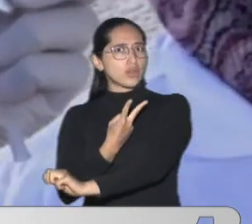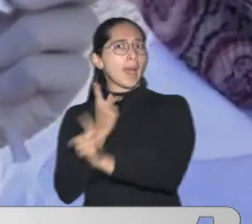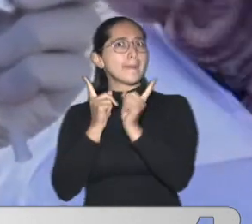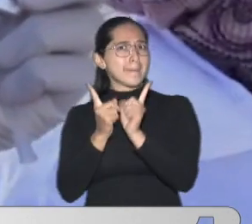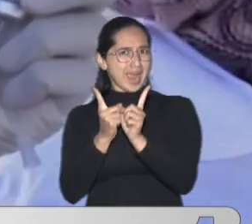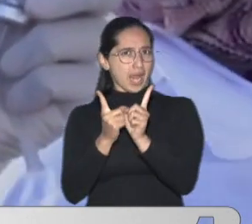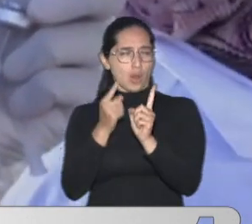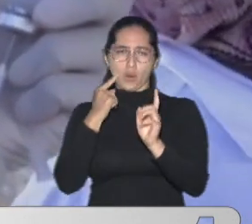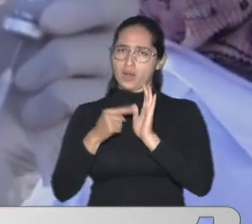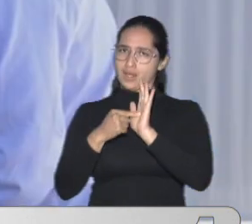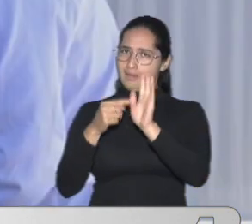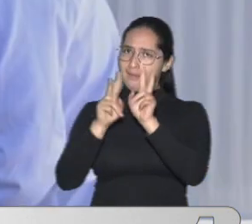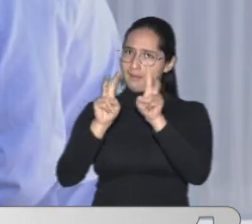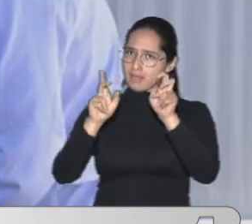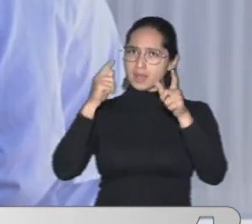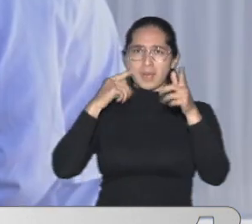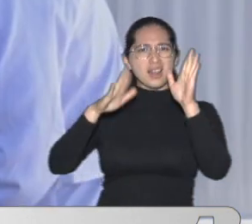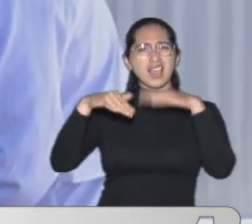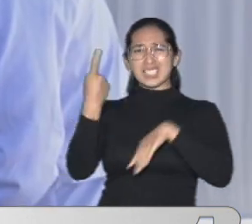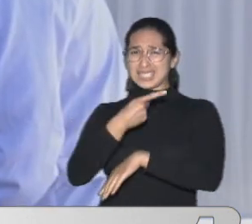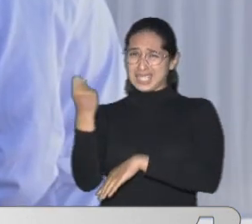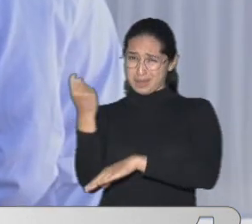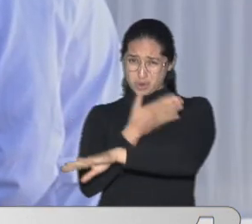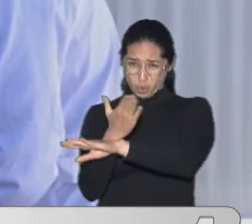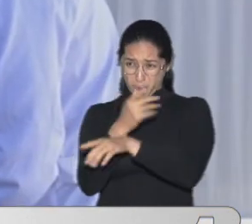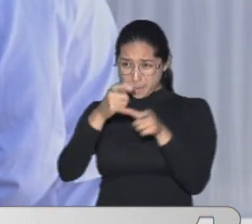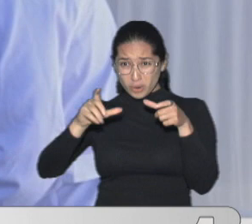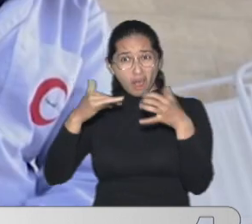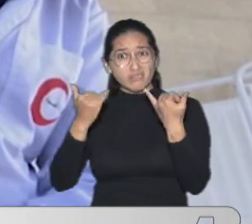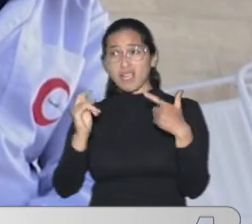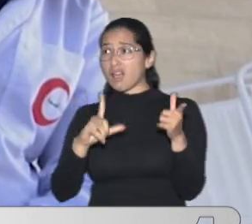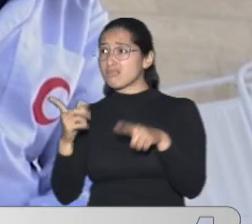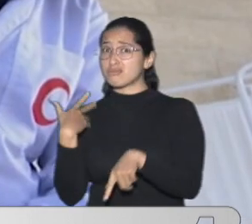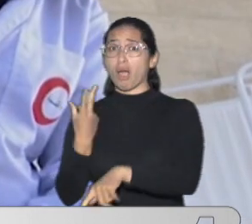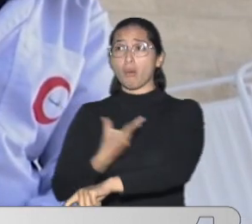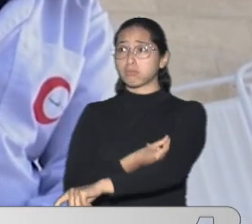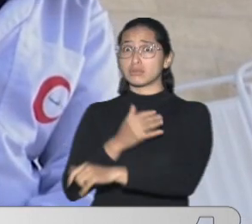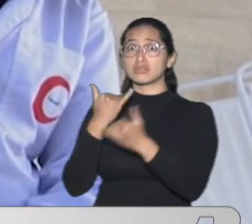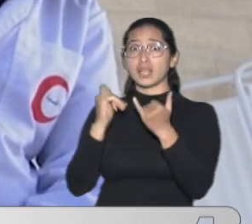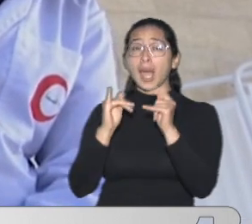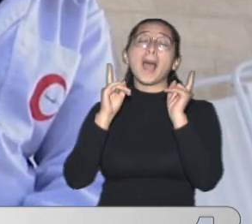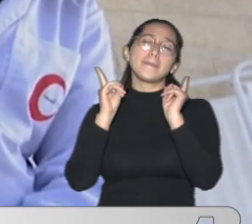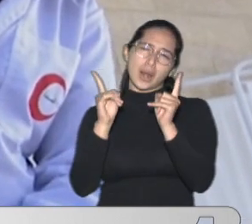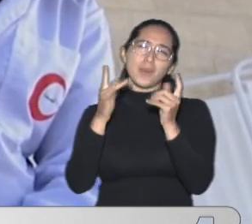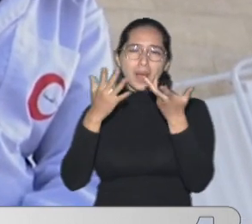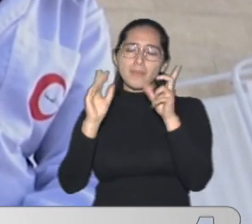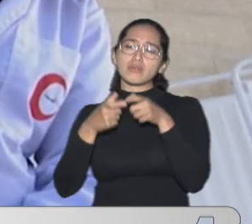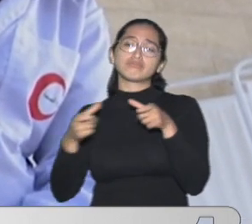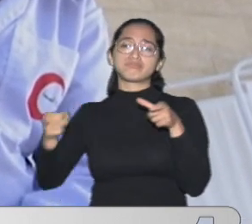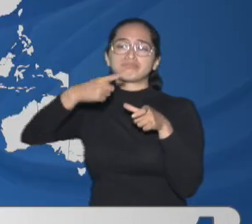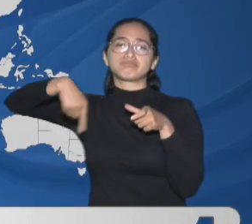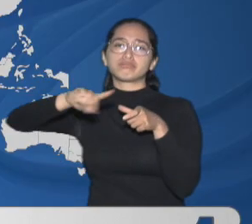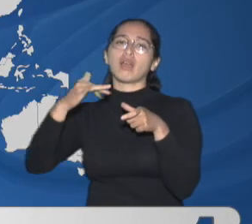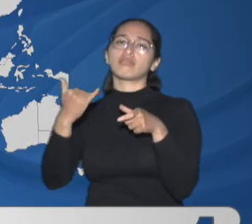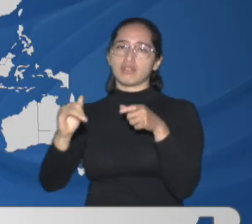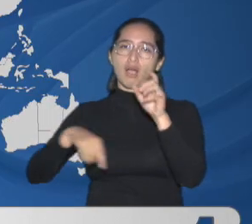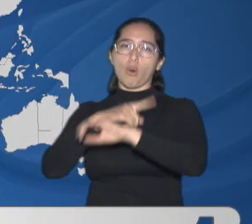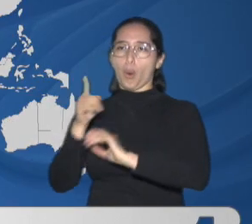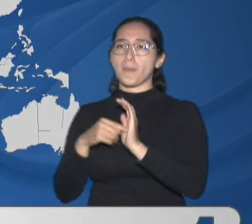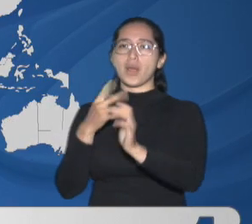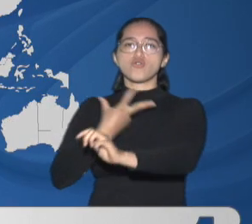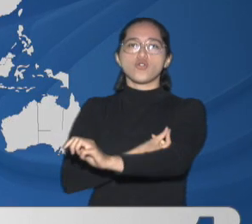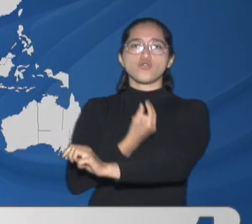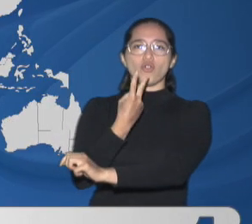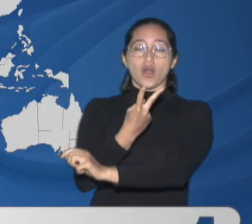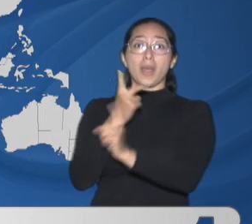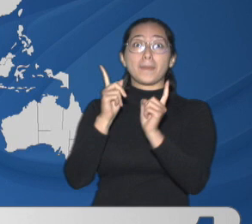Que más de 100 millones De personas Estén vacunadas Pero sí se estima Que más de 11 millones Han recibido El régimen completo Estados Unidos